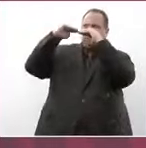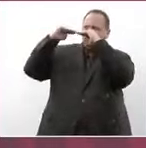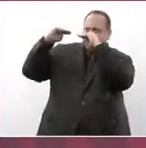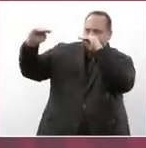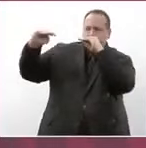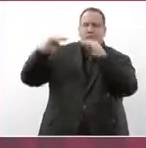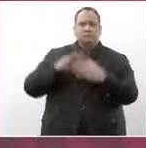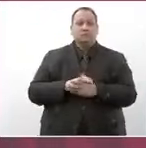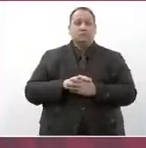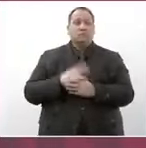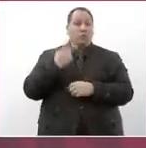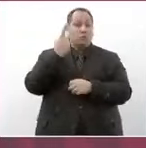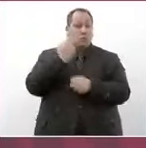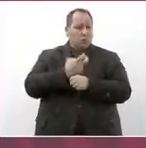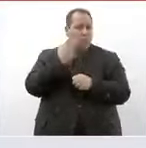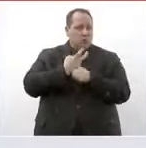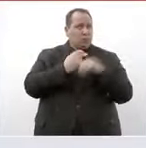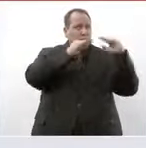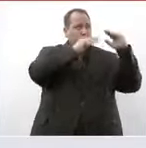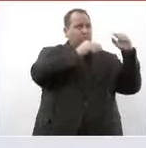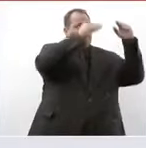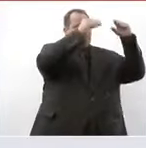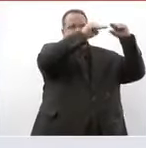un segundo piso